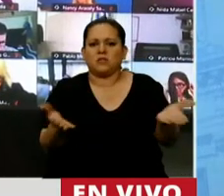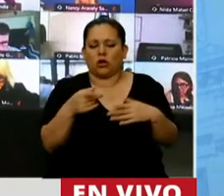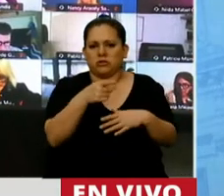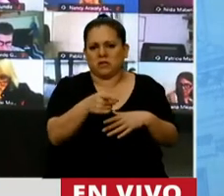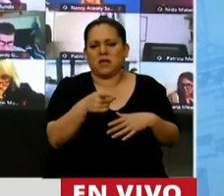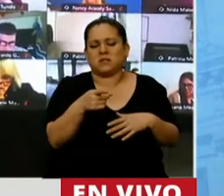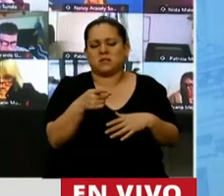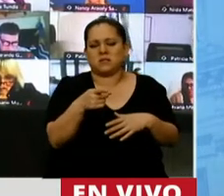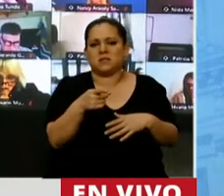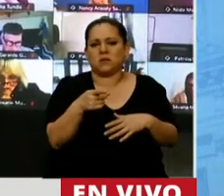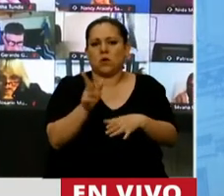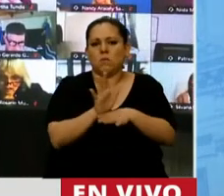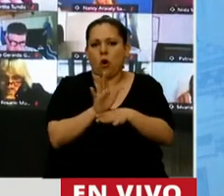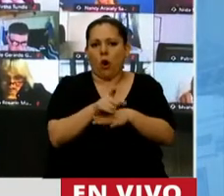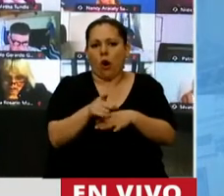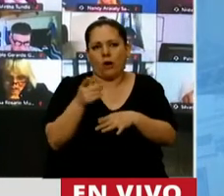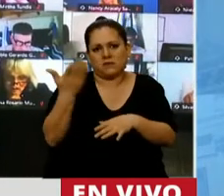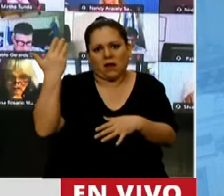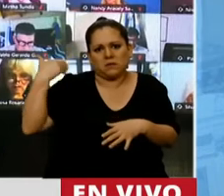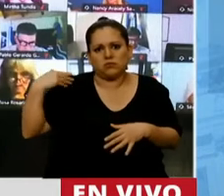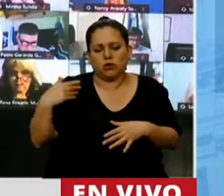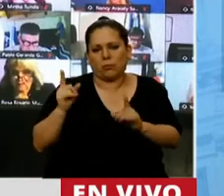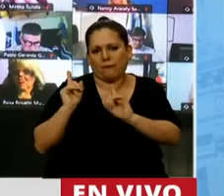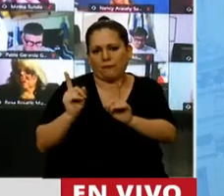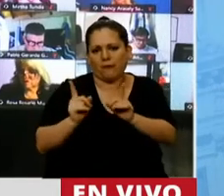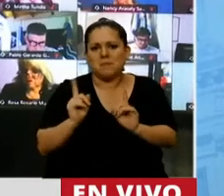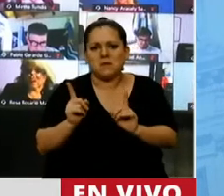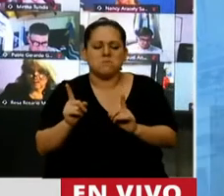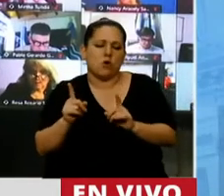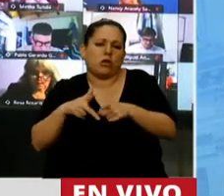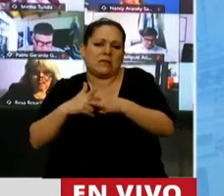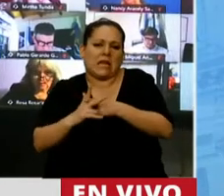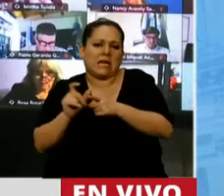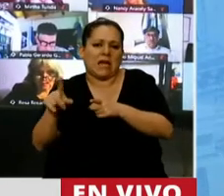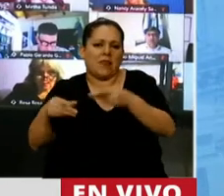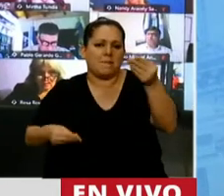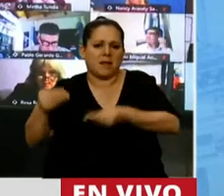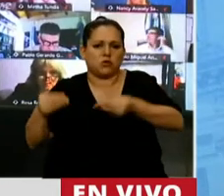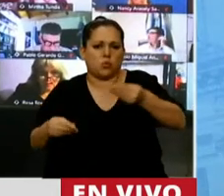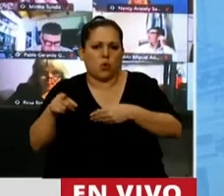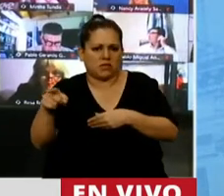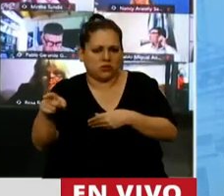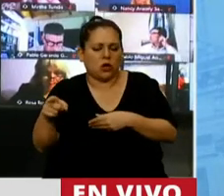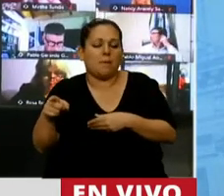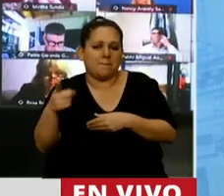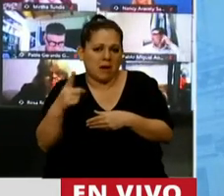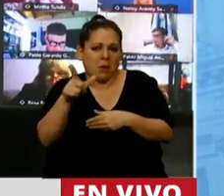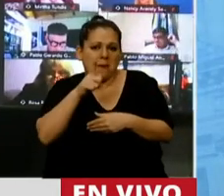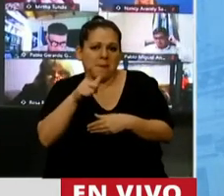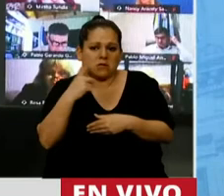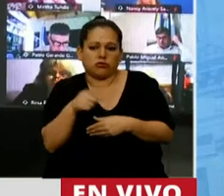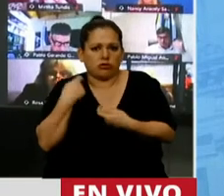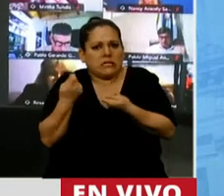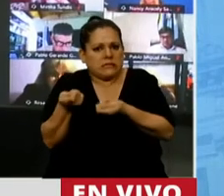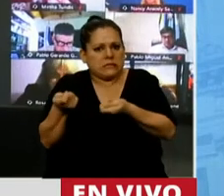criterio que viene sosteniéndose hace muchísimo tiempo de técnica presupuestaria. Me parece que cuando insistimos